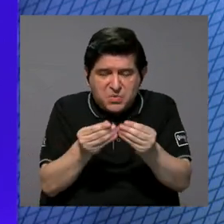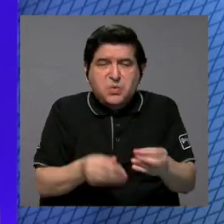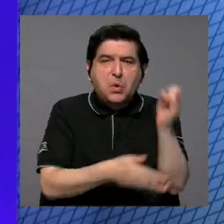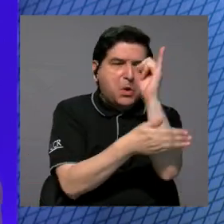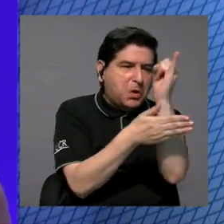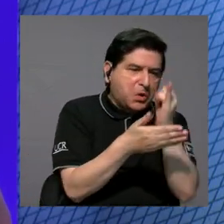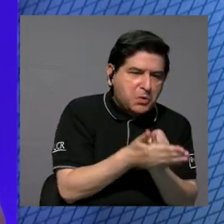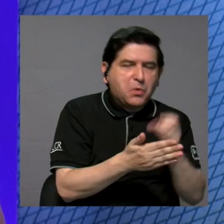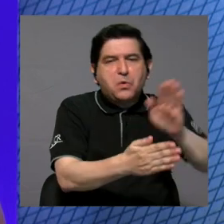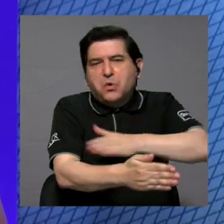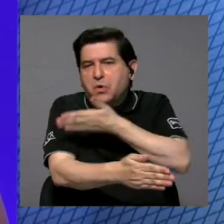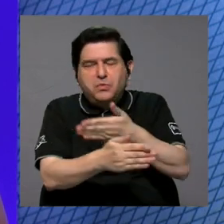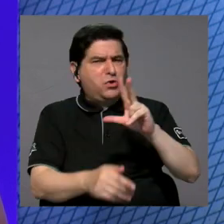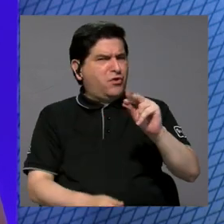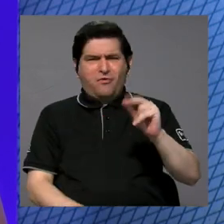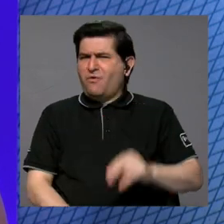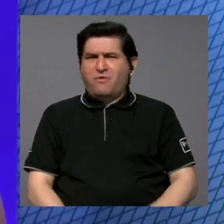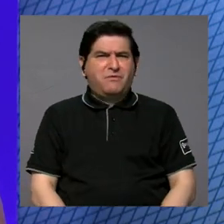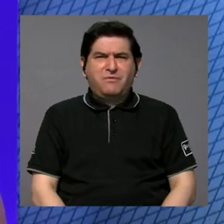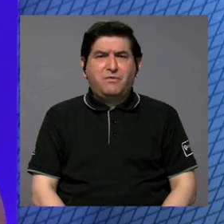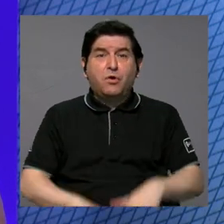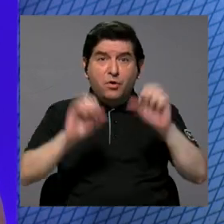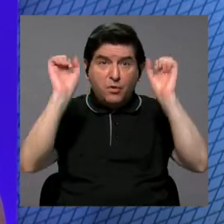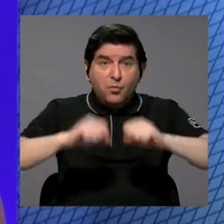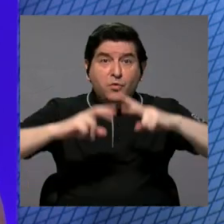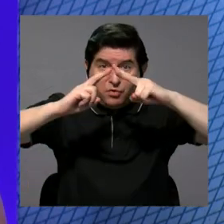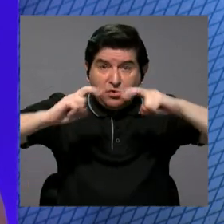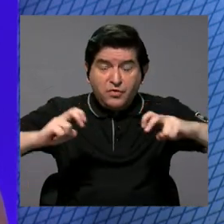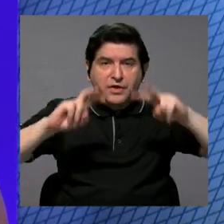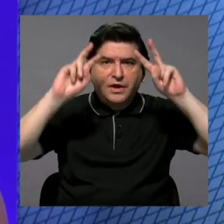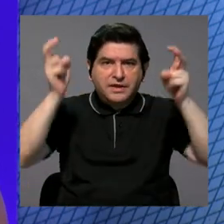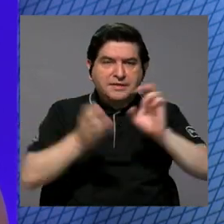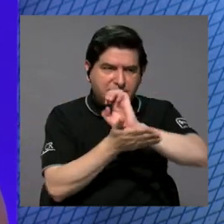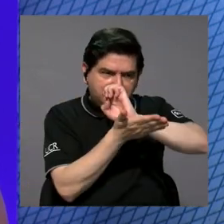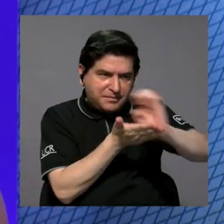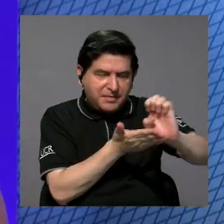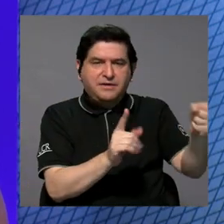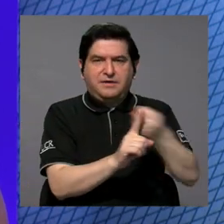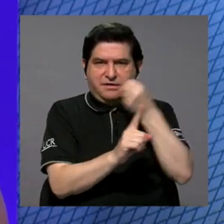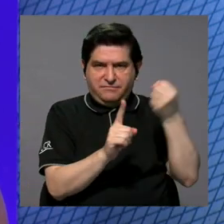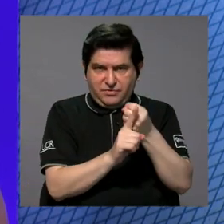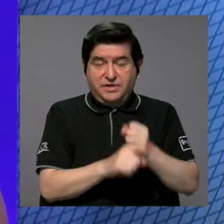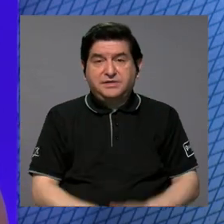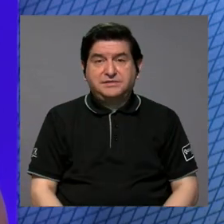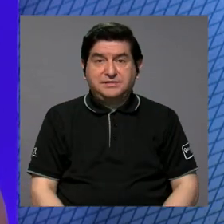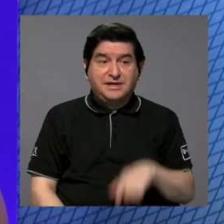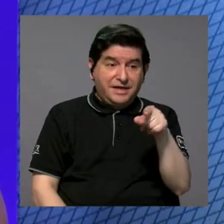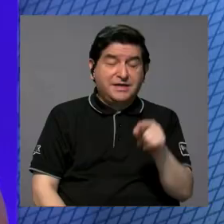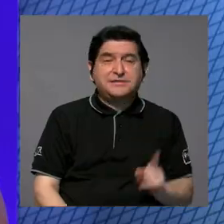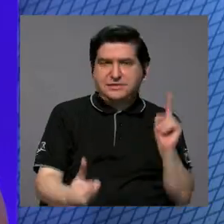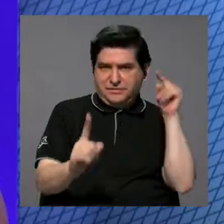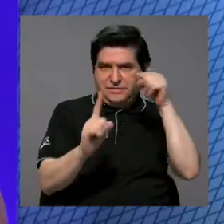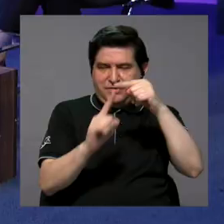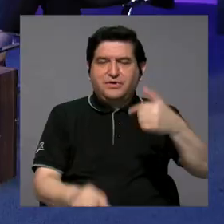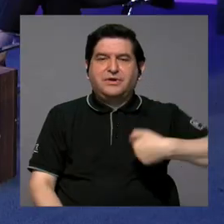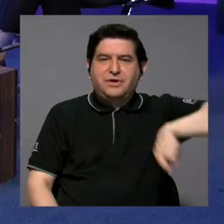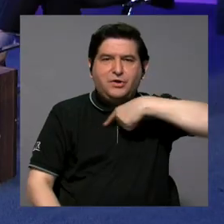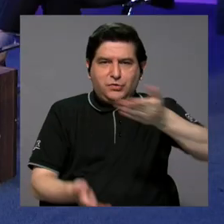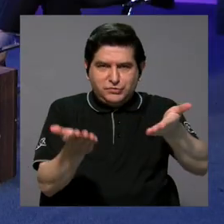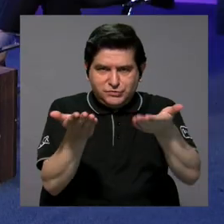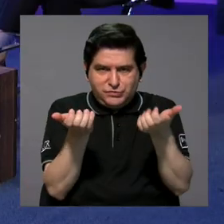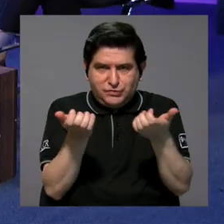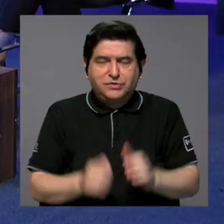dibujo o con la música, sino que también se toque el tema preventivo de la violencia que al fin y al cabo es lo que buscamos, ¿verdad? Que